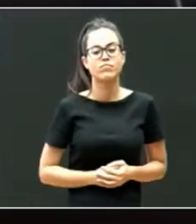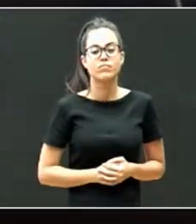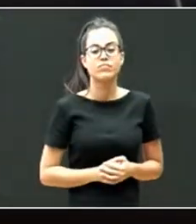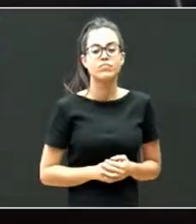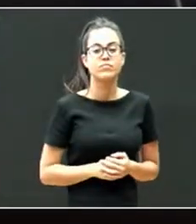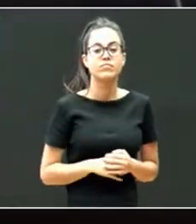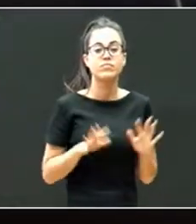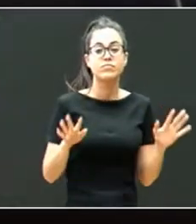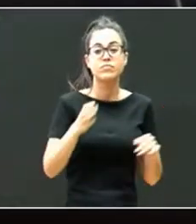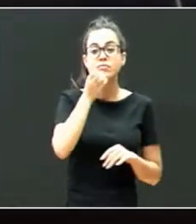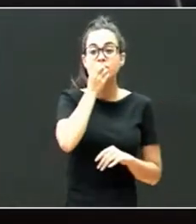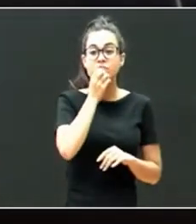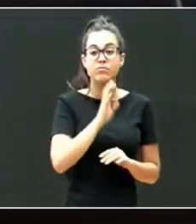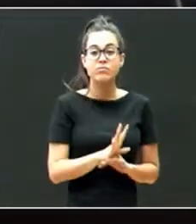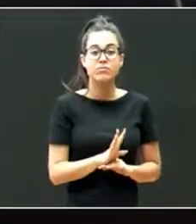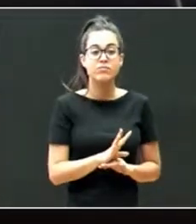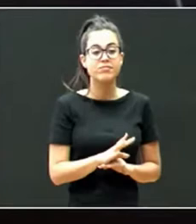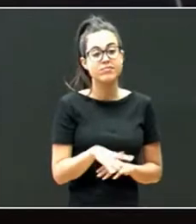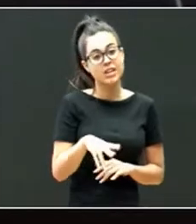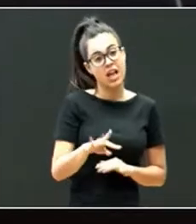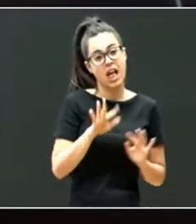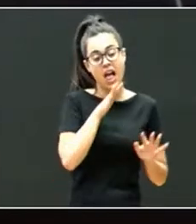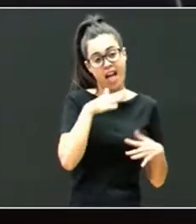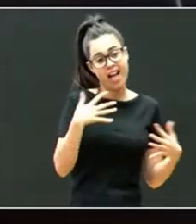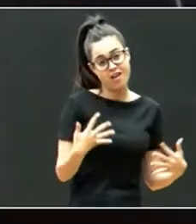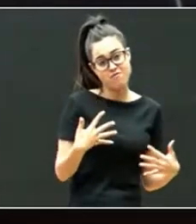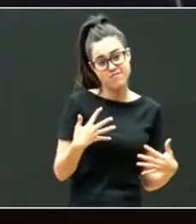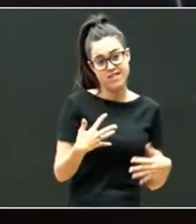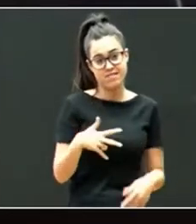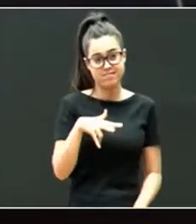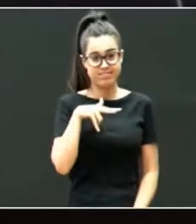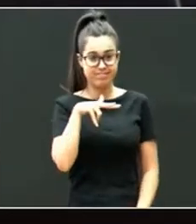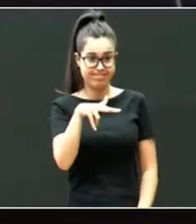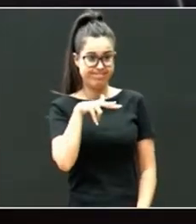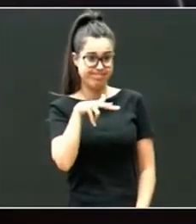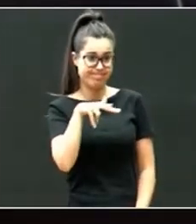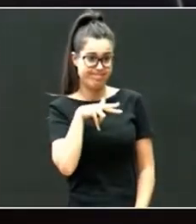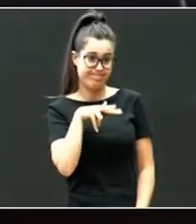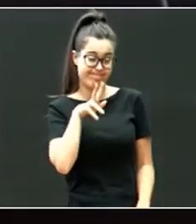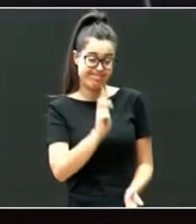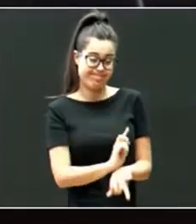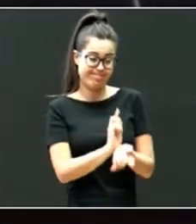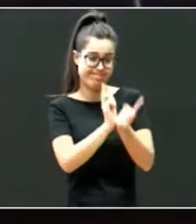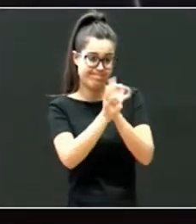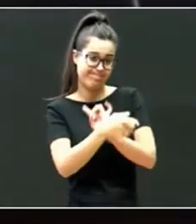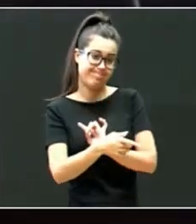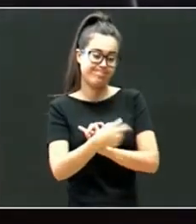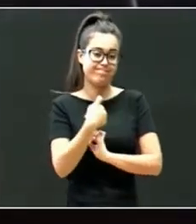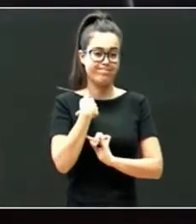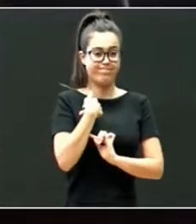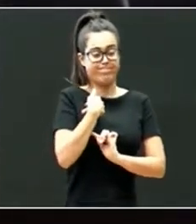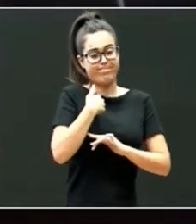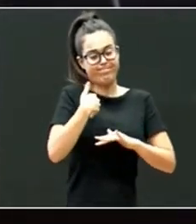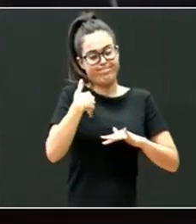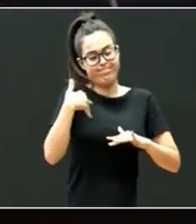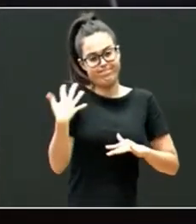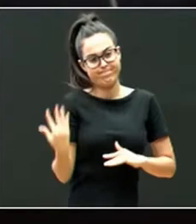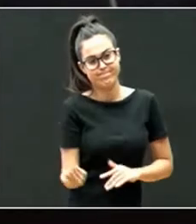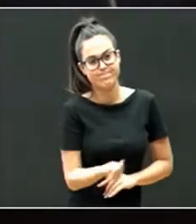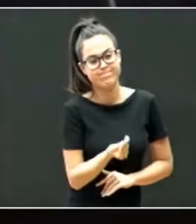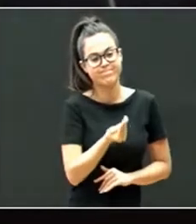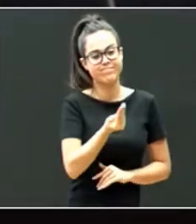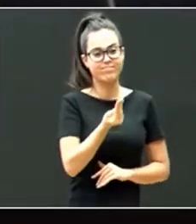en la misa, pasamos a, que es la misa bilingüe, pasamos a hablar en herdera, en castellano, que es como el manejo mejor para los temas